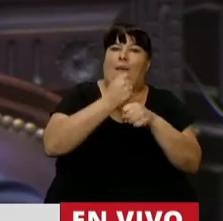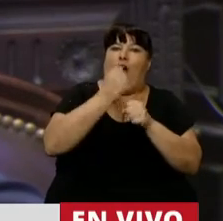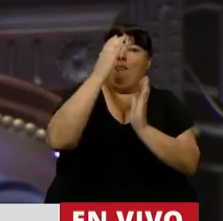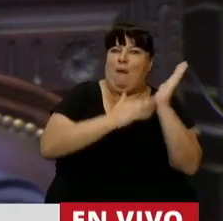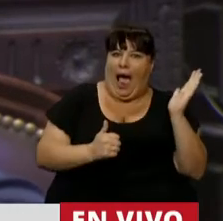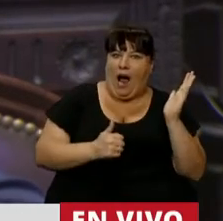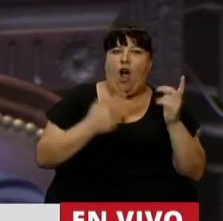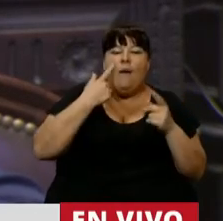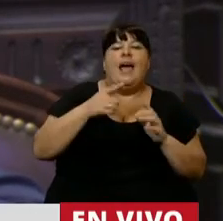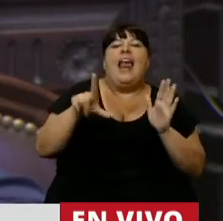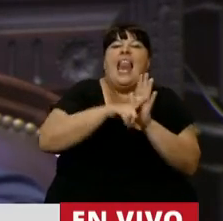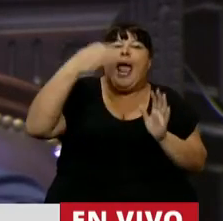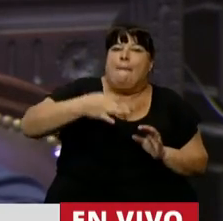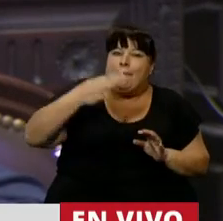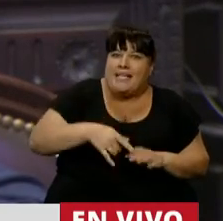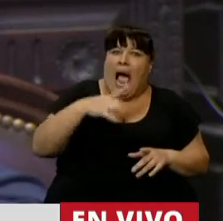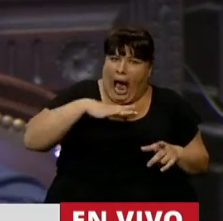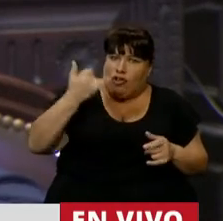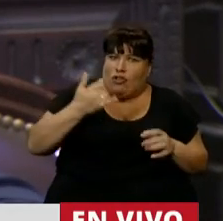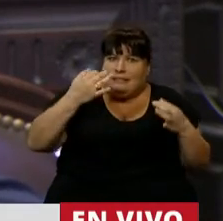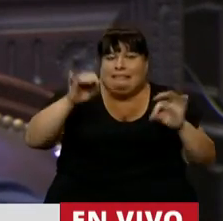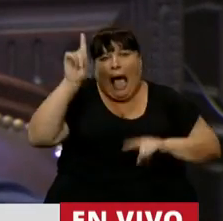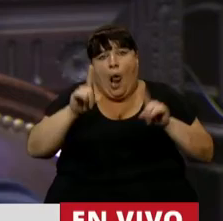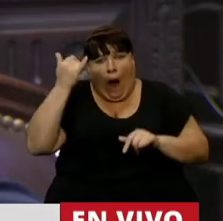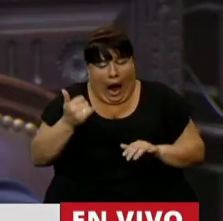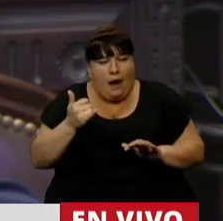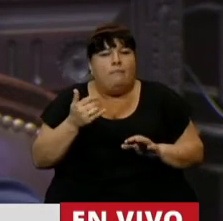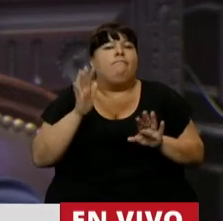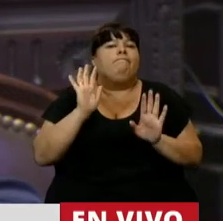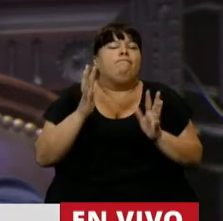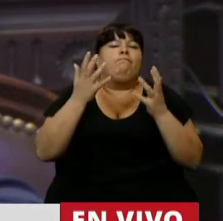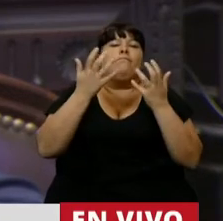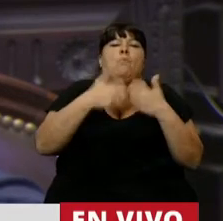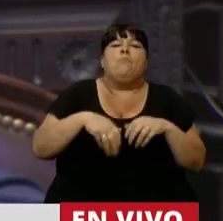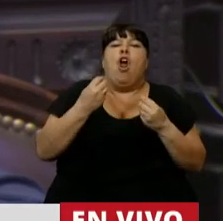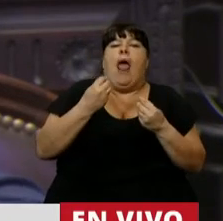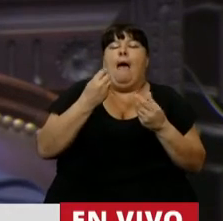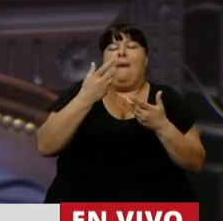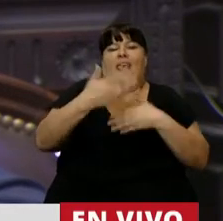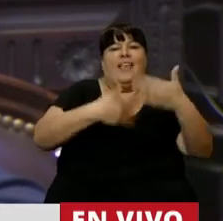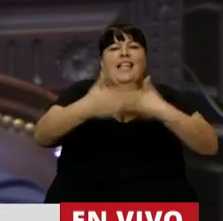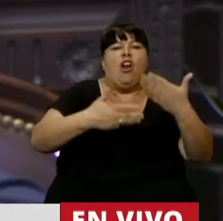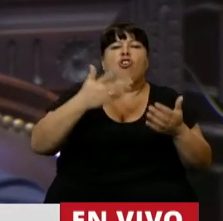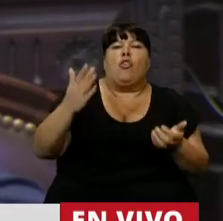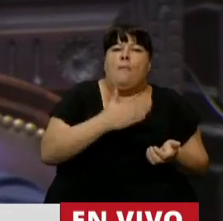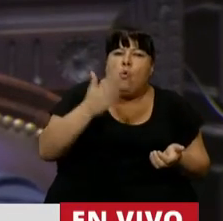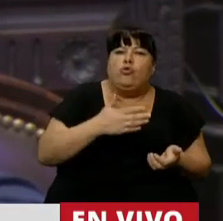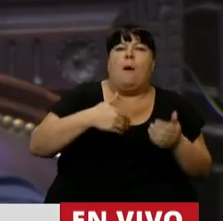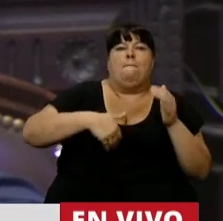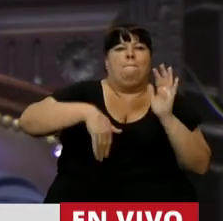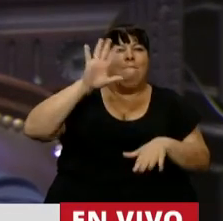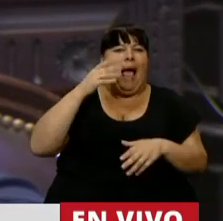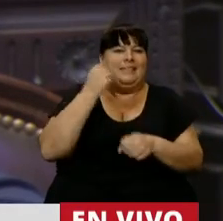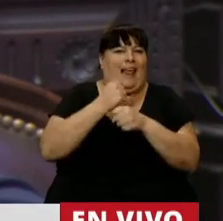derogación de los regímenes especiales que todavía subsisten, significa también un programa de desarrollo productivo y un aumento de la